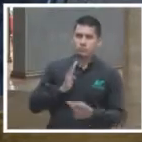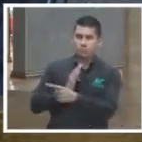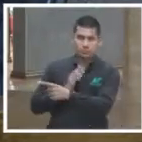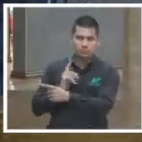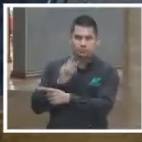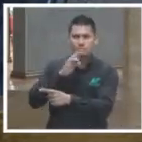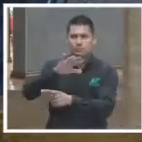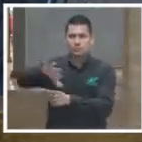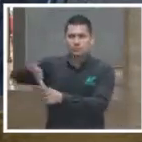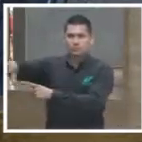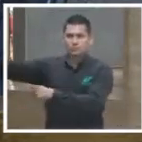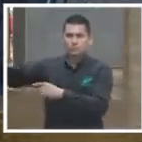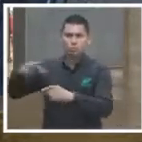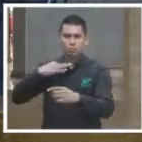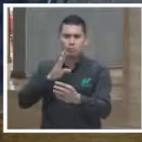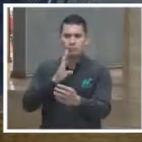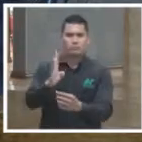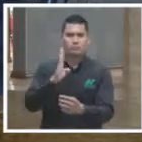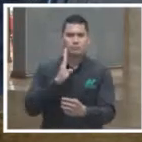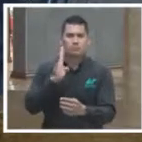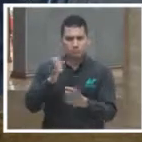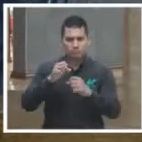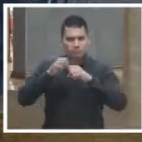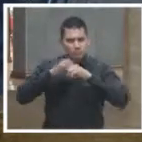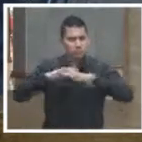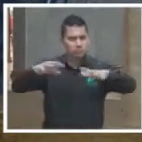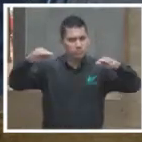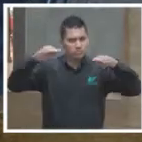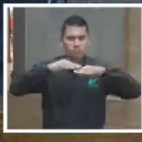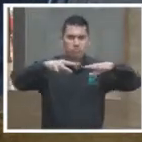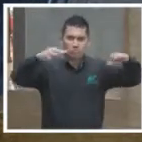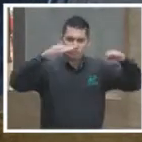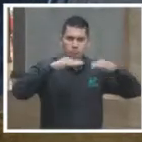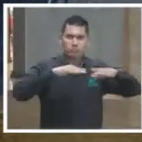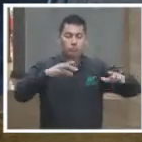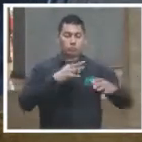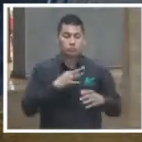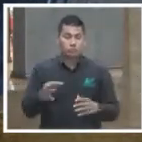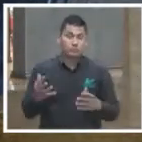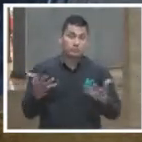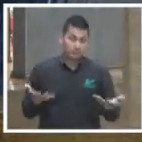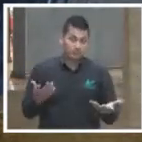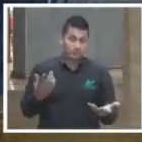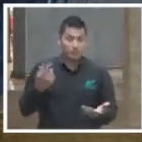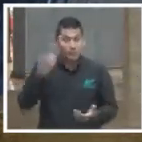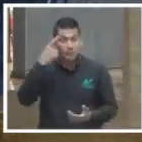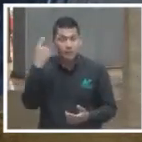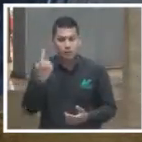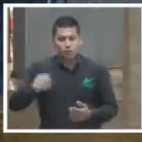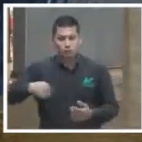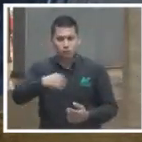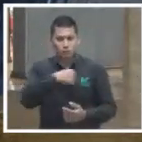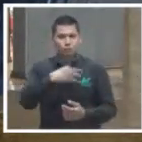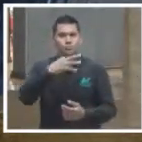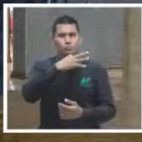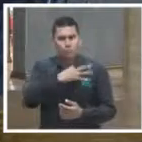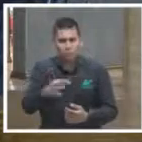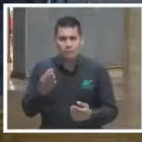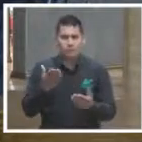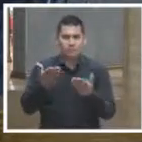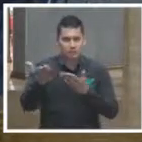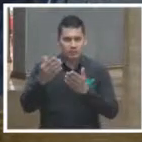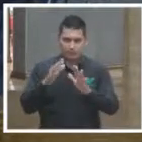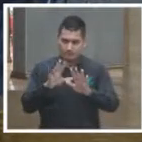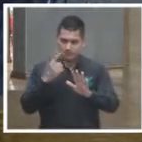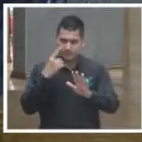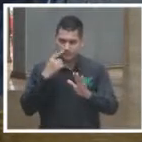dependemos de ese medio masivo de comunicación para poder mantener esa, y déjenme